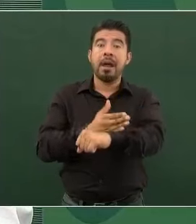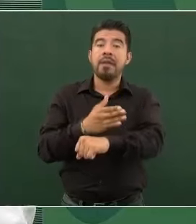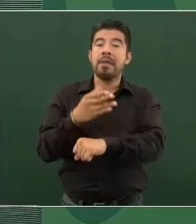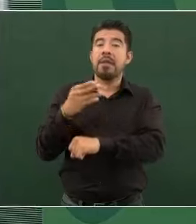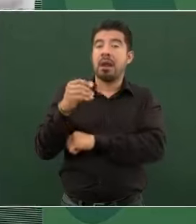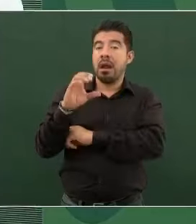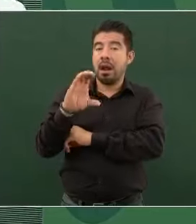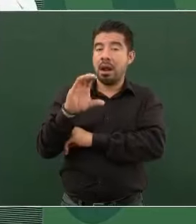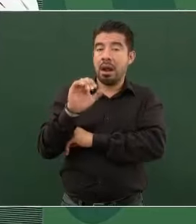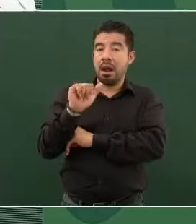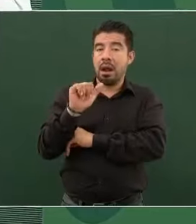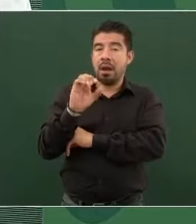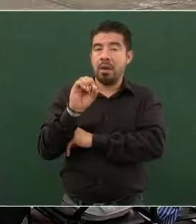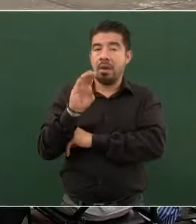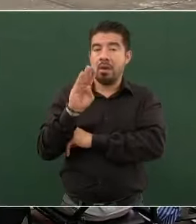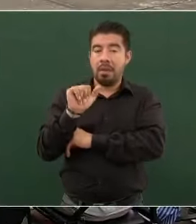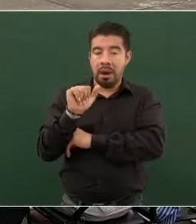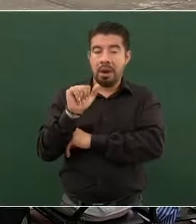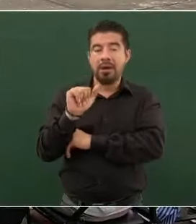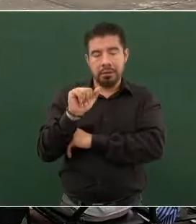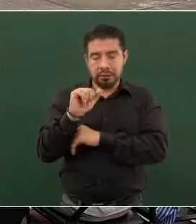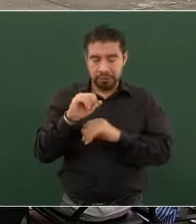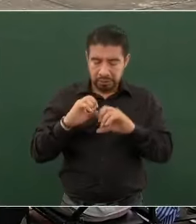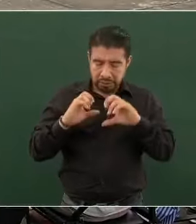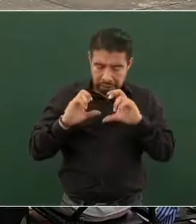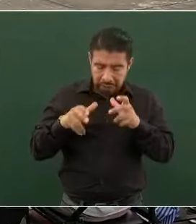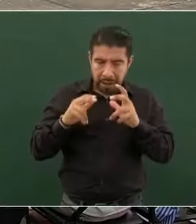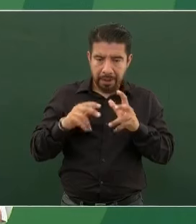de Chiapas y de Guatemala.